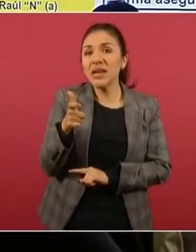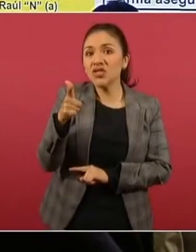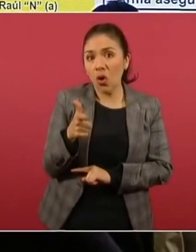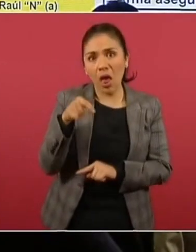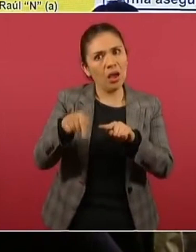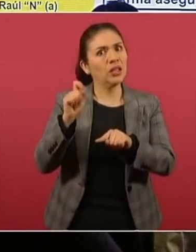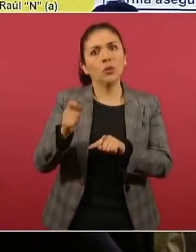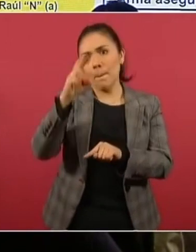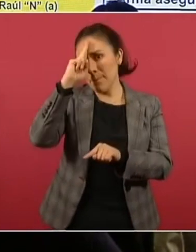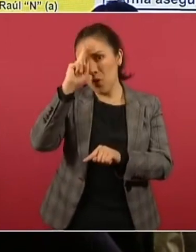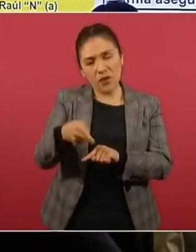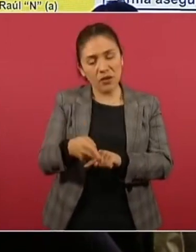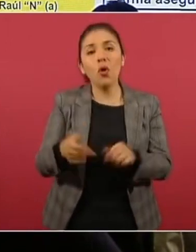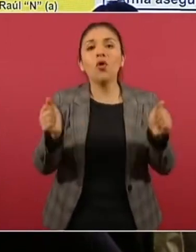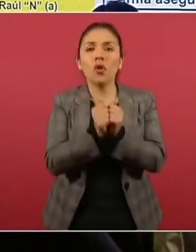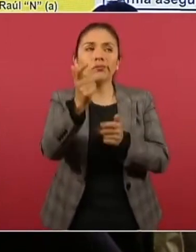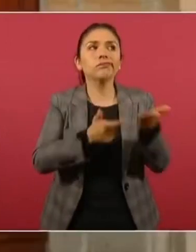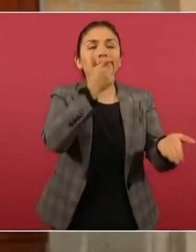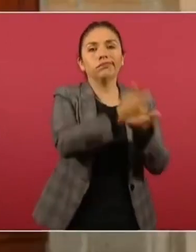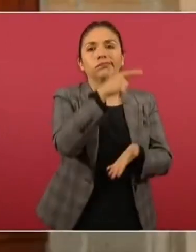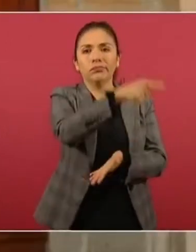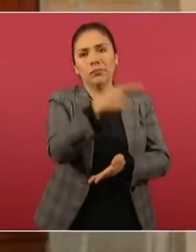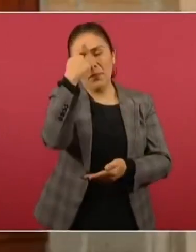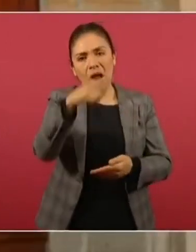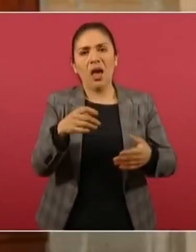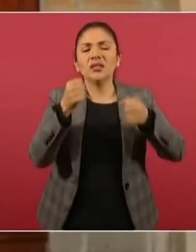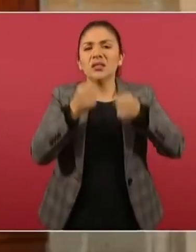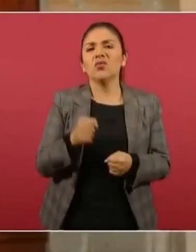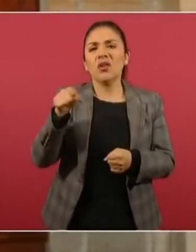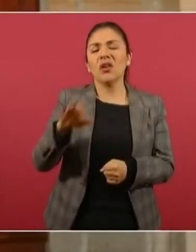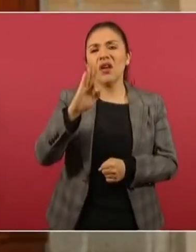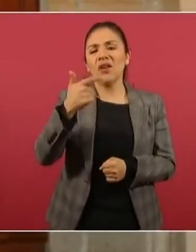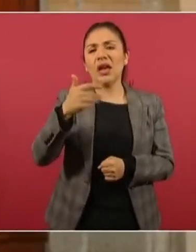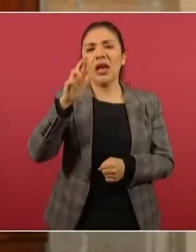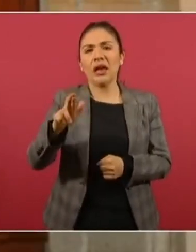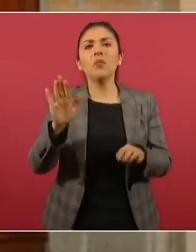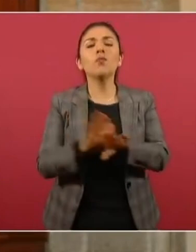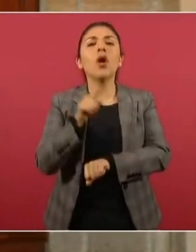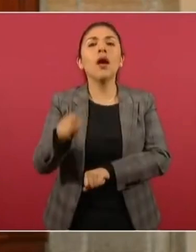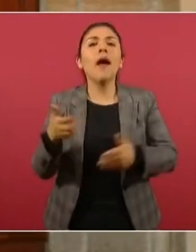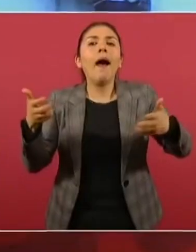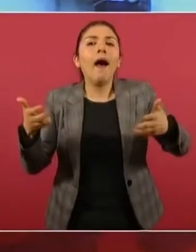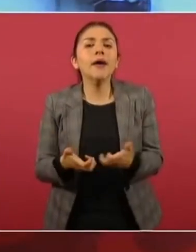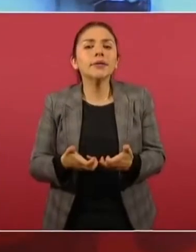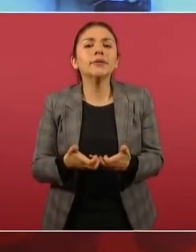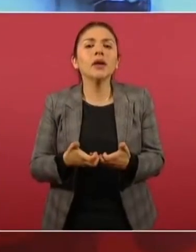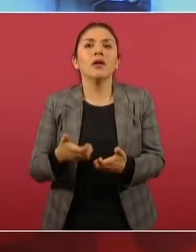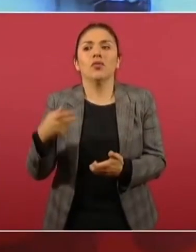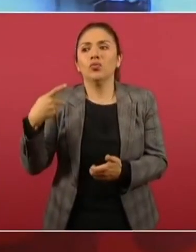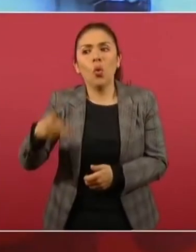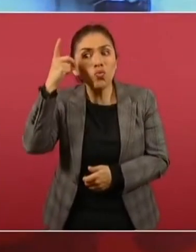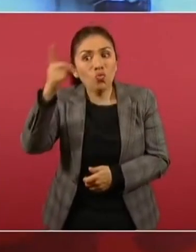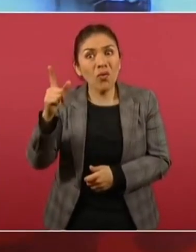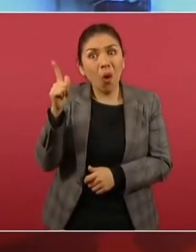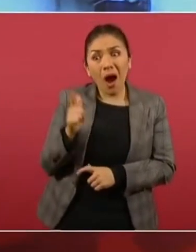uso prohibido. Se puso a disposición de la Fiscalía General de la República por la flagrancia de tener en posición